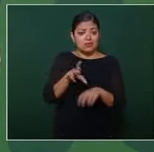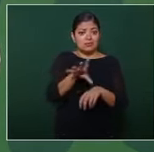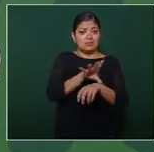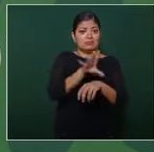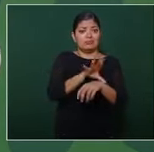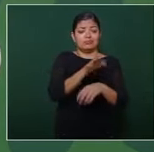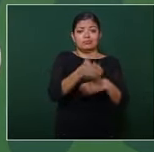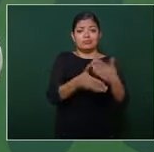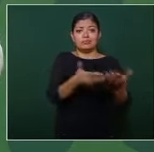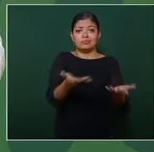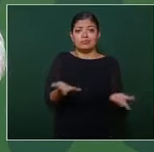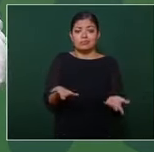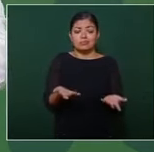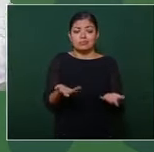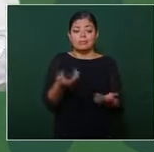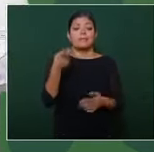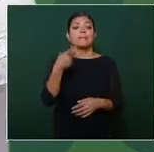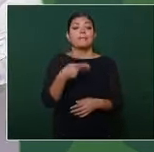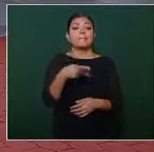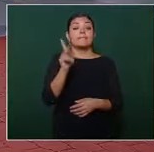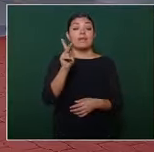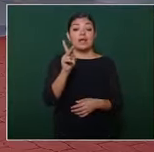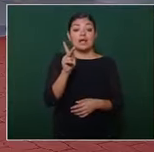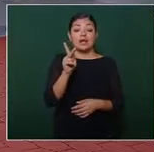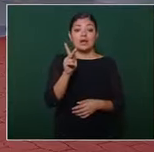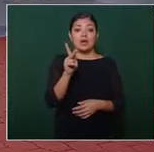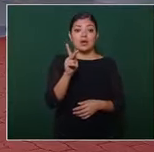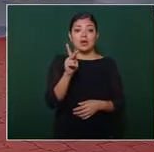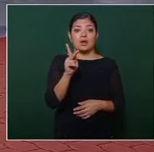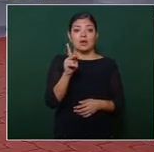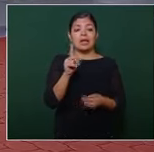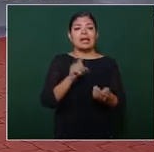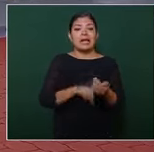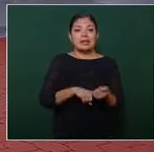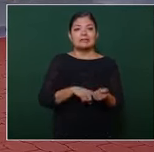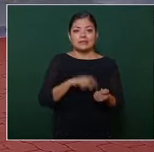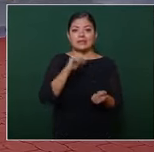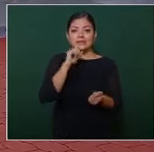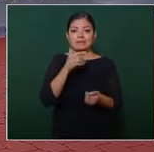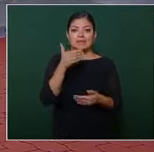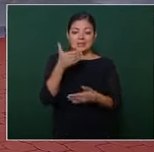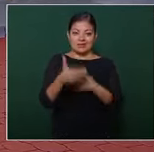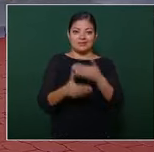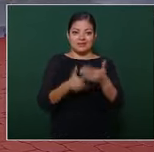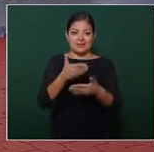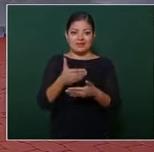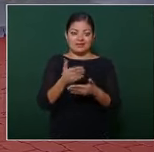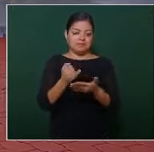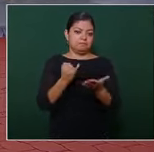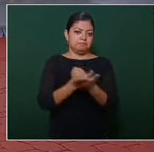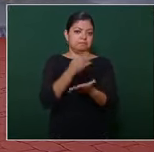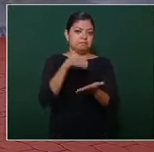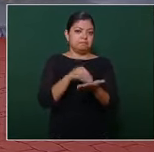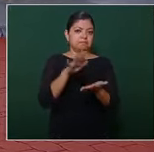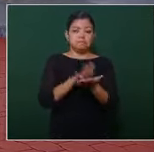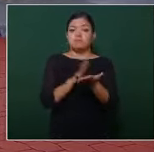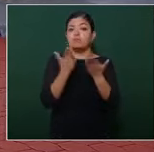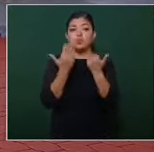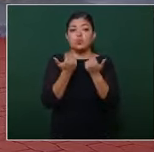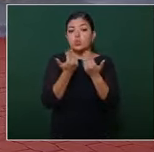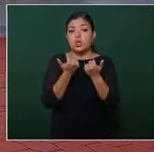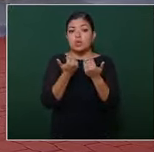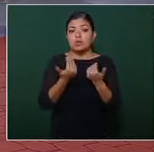pero además en los procedimientos se establece también de que no existe